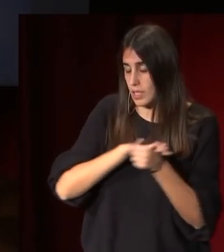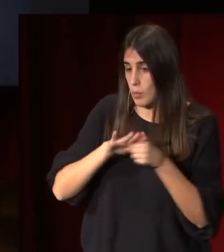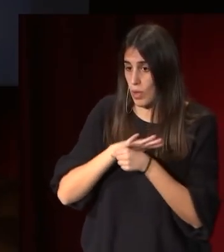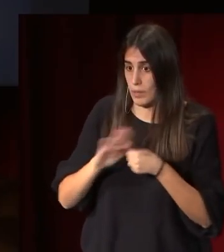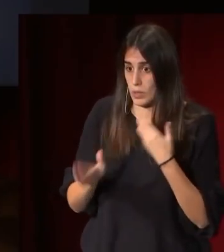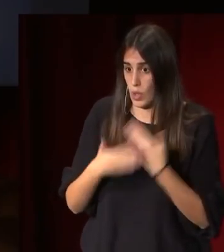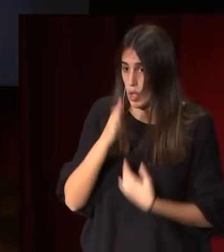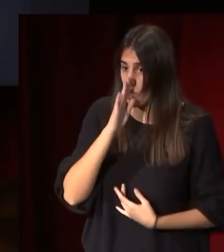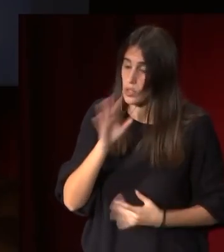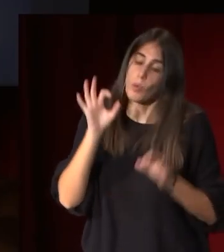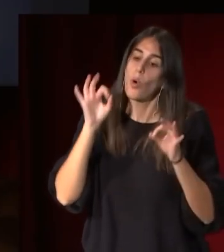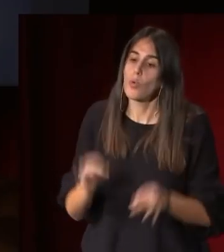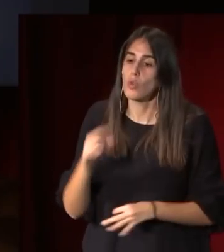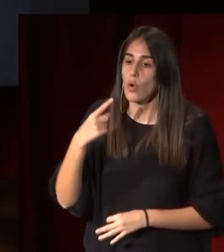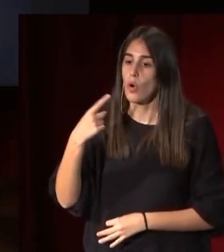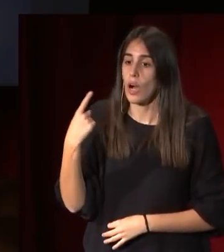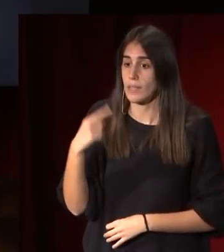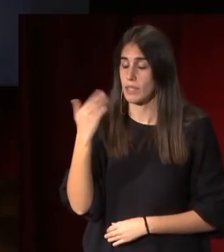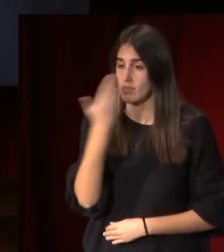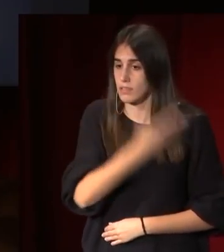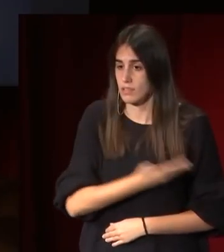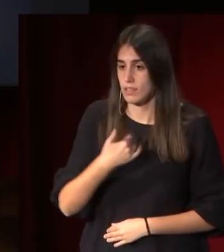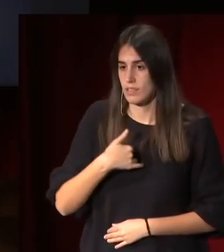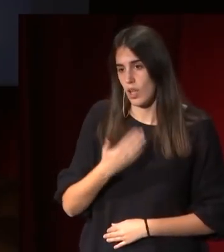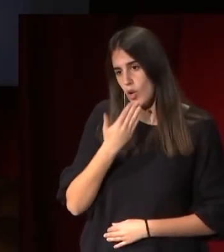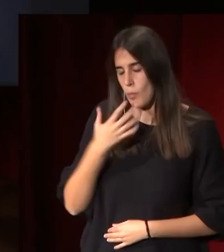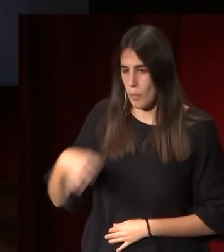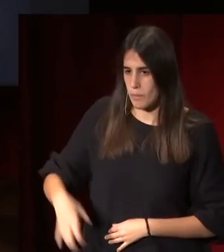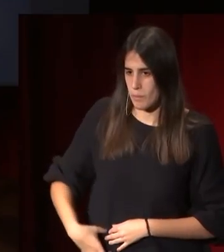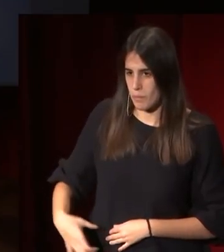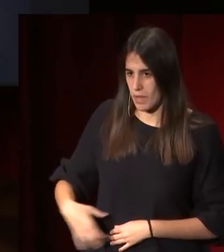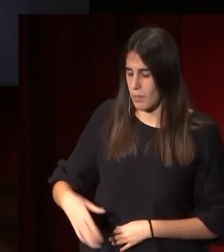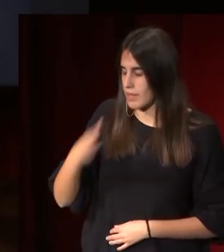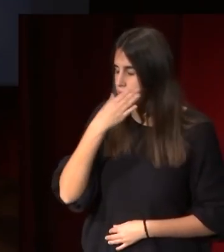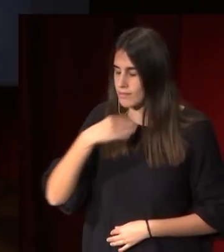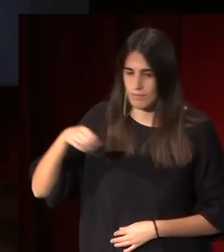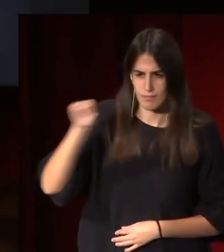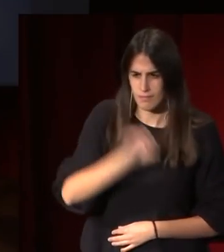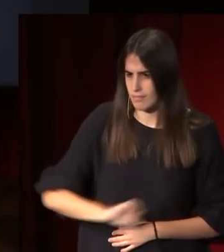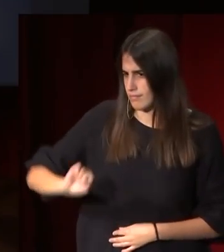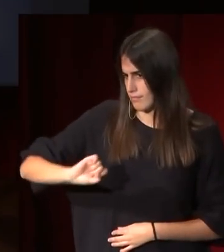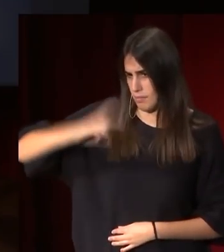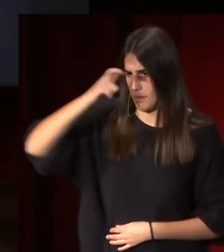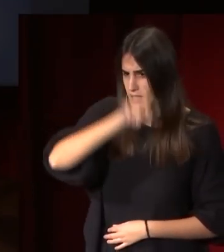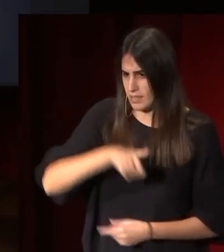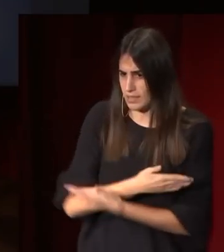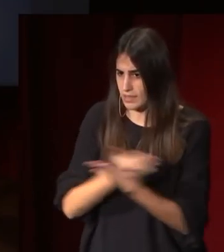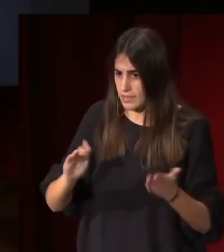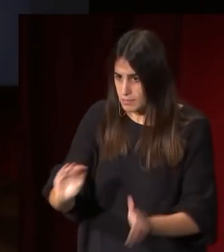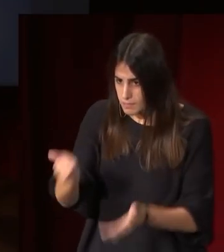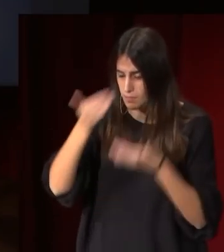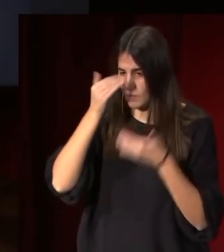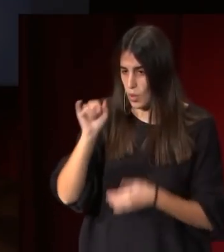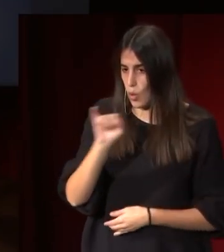está representando es Ganímedes, que era el príncipe troyano, el más bello de los mortales, que fue raptado por Júpiter,